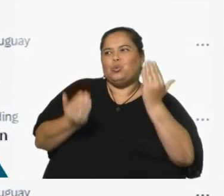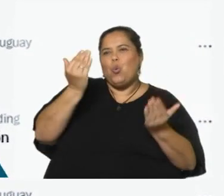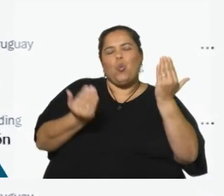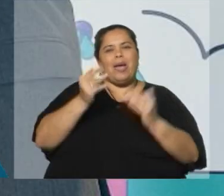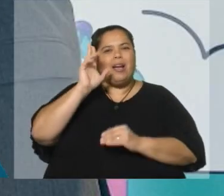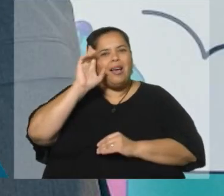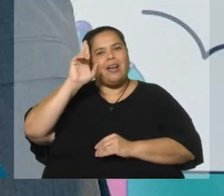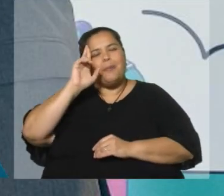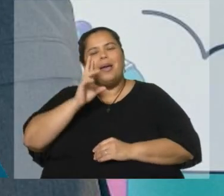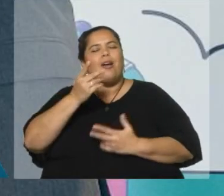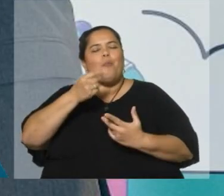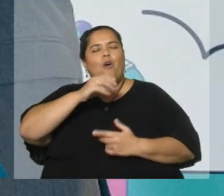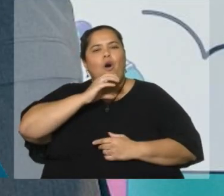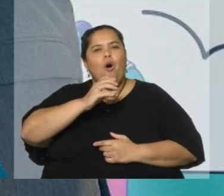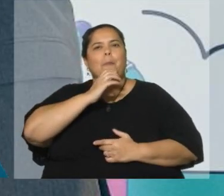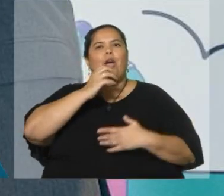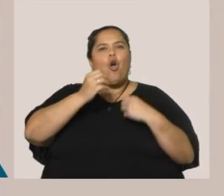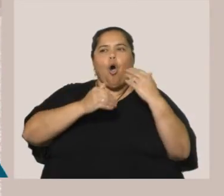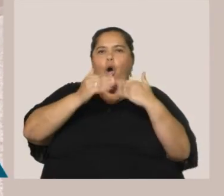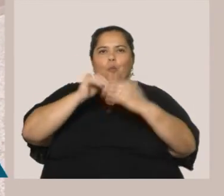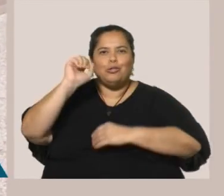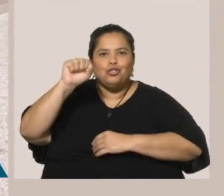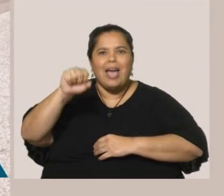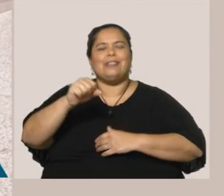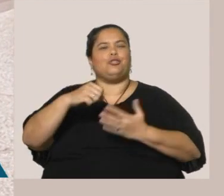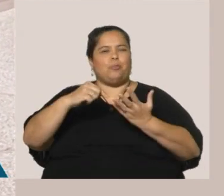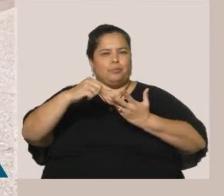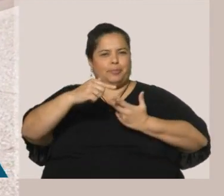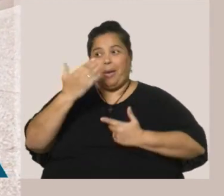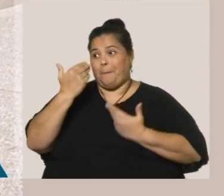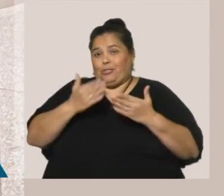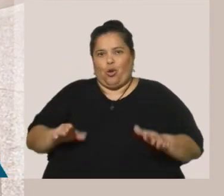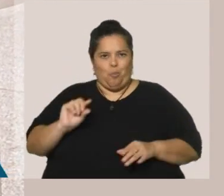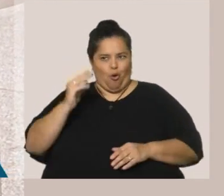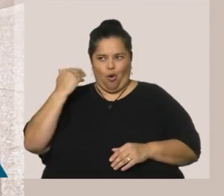respecto al desarrollo del censo 2023, comenzado hace algunos días.